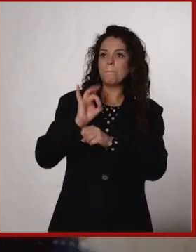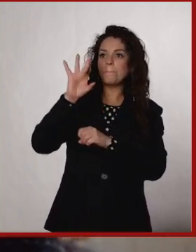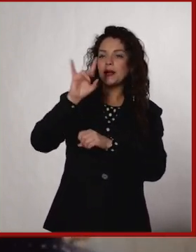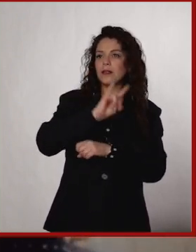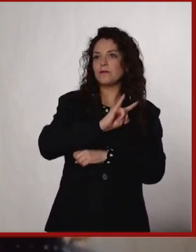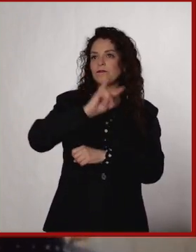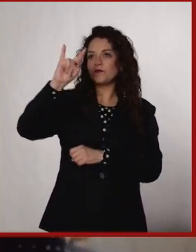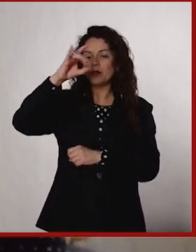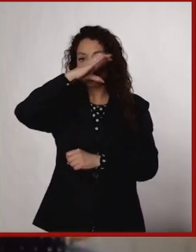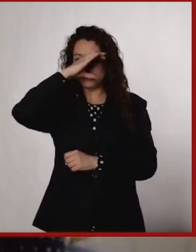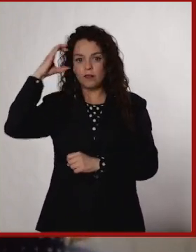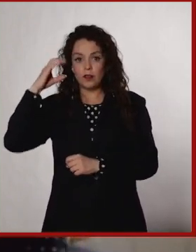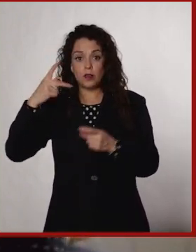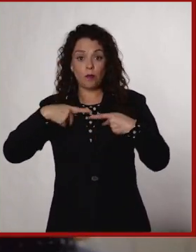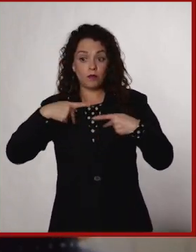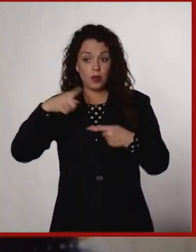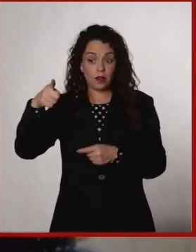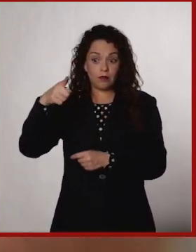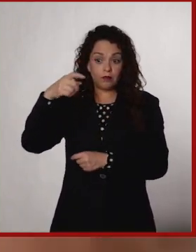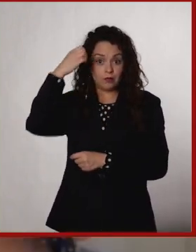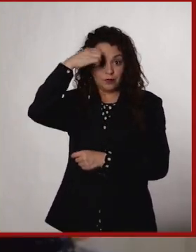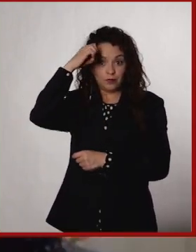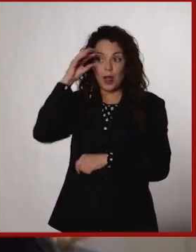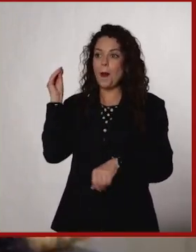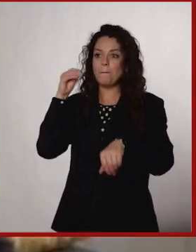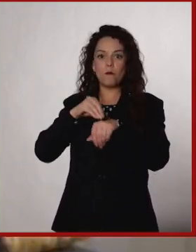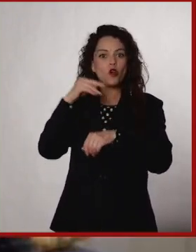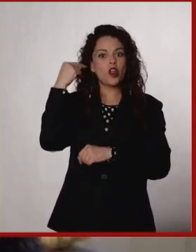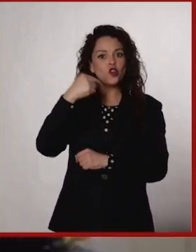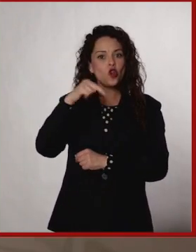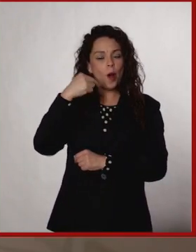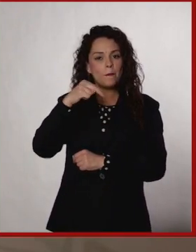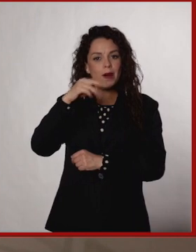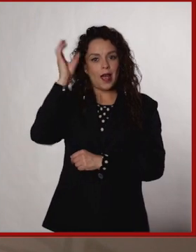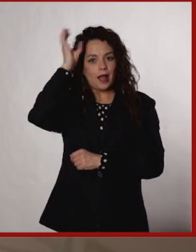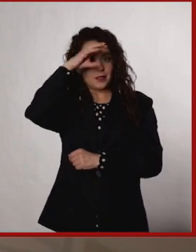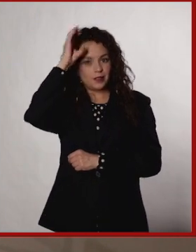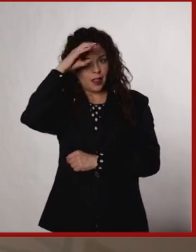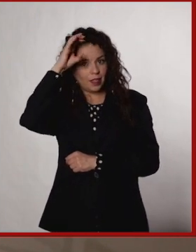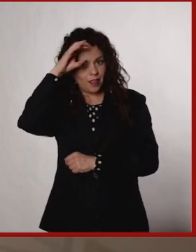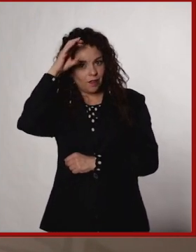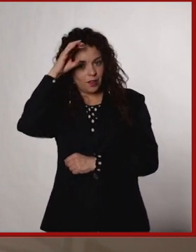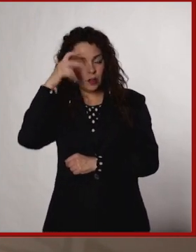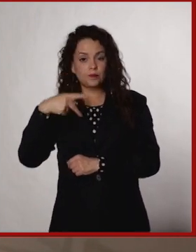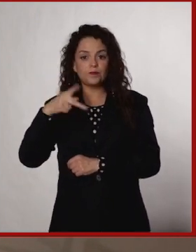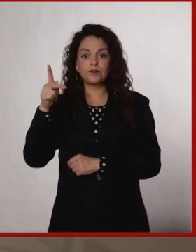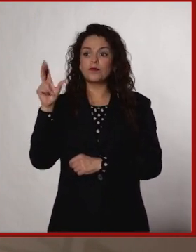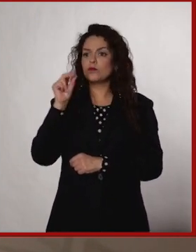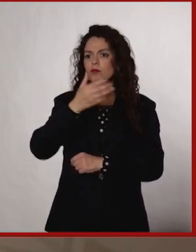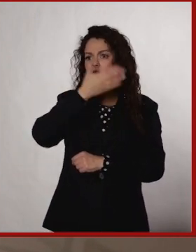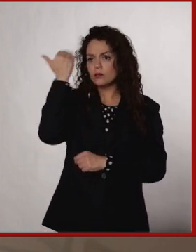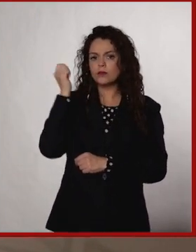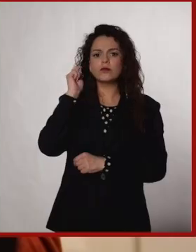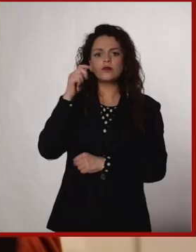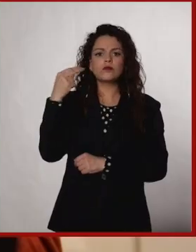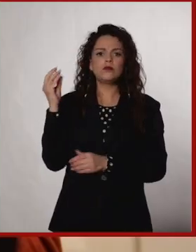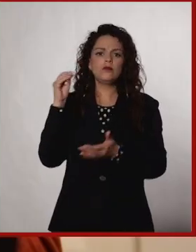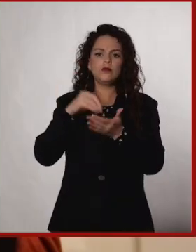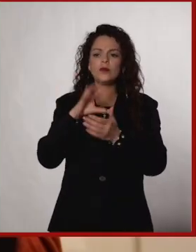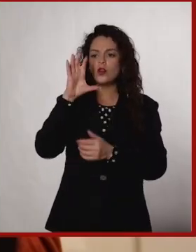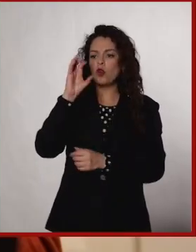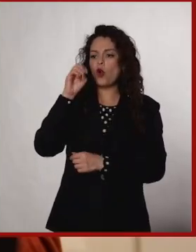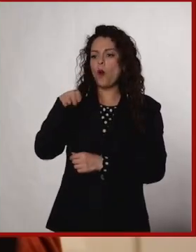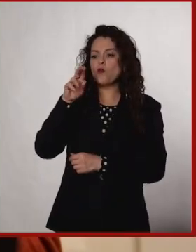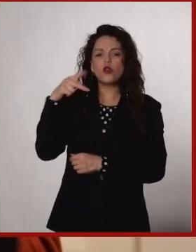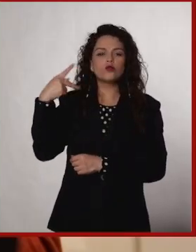fotos, ponen, los que saben, los expertos, pues le ponen hasta el nombre científico, ¿no? Los que no saben, igual les suben el nombre